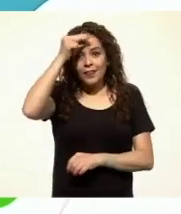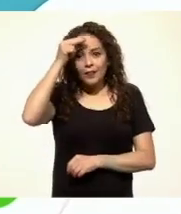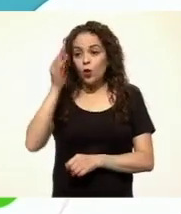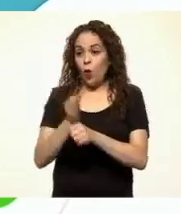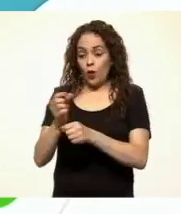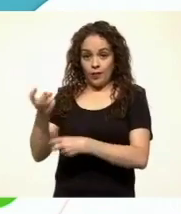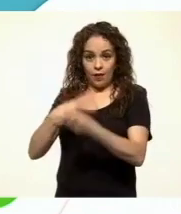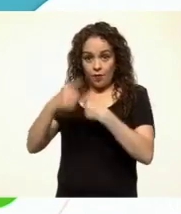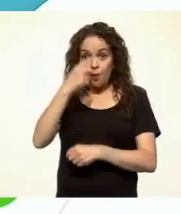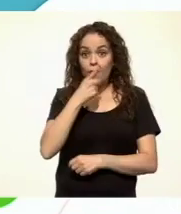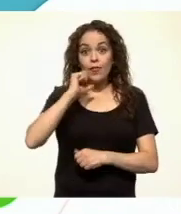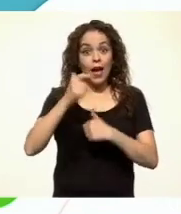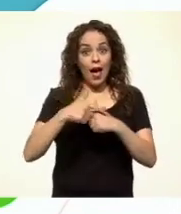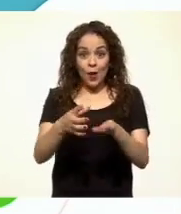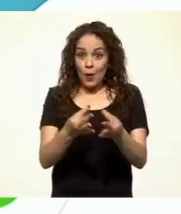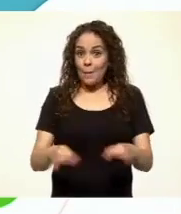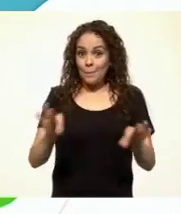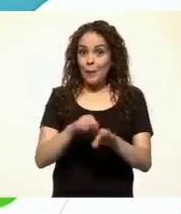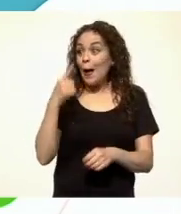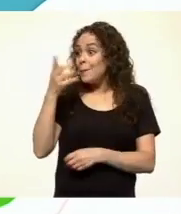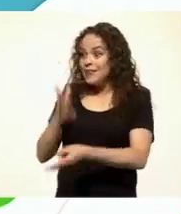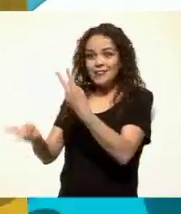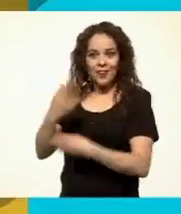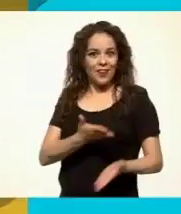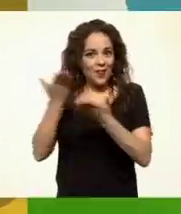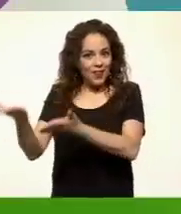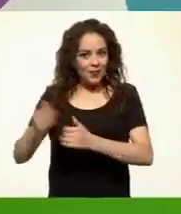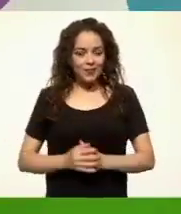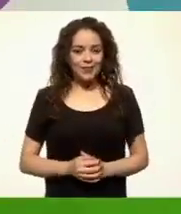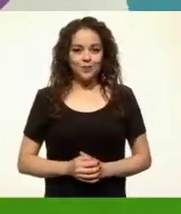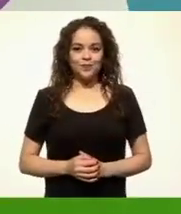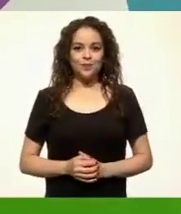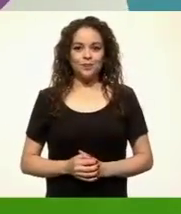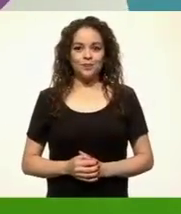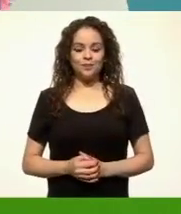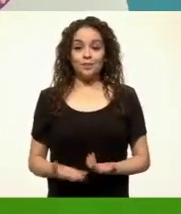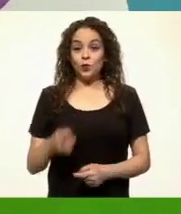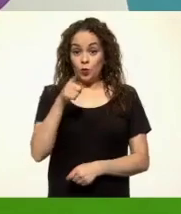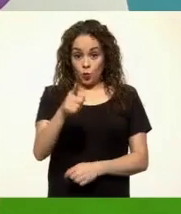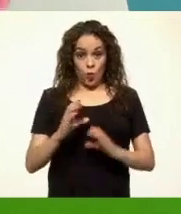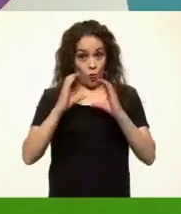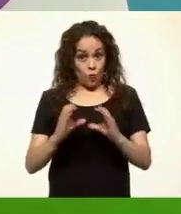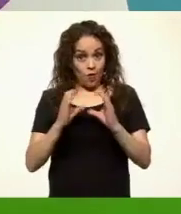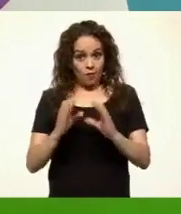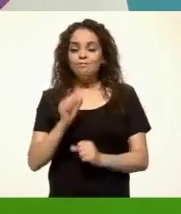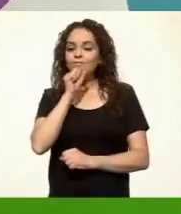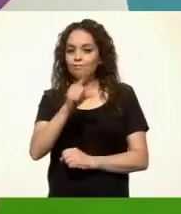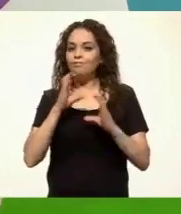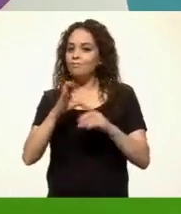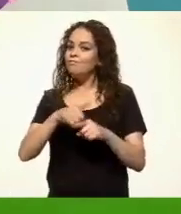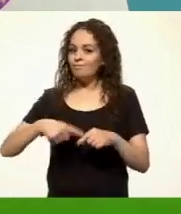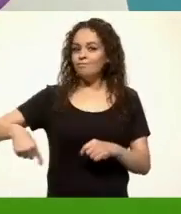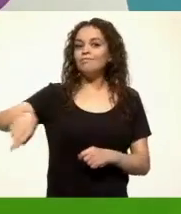importante. ¡Ay, miren! ¡Ya llegó! ¡Vamos con él! Al cuidarte tú, cuidas a los demás.